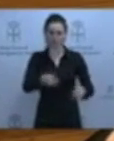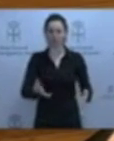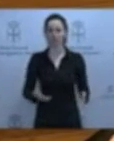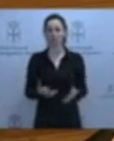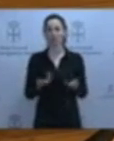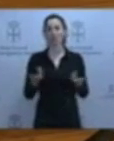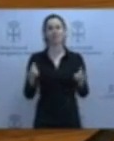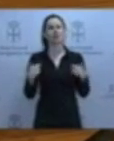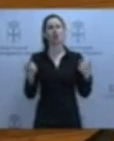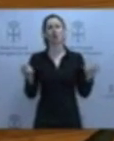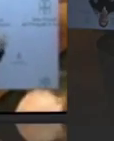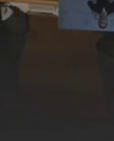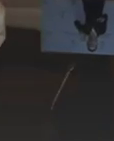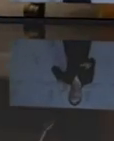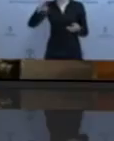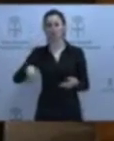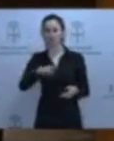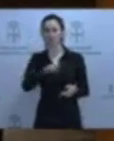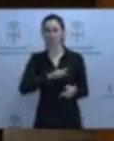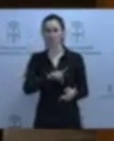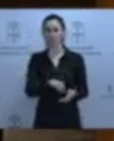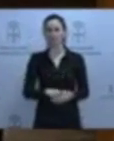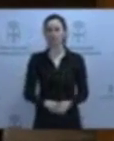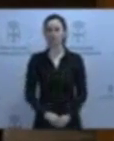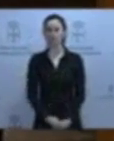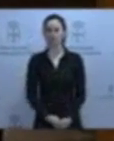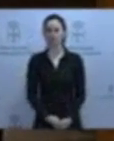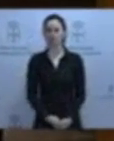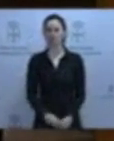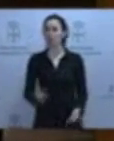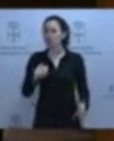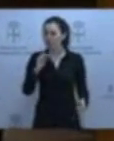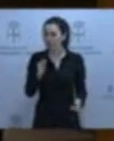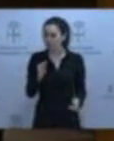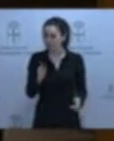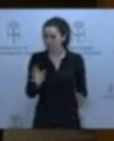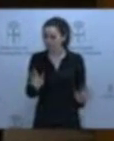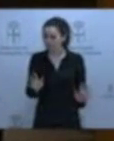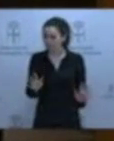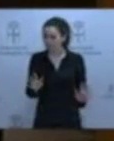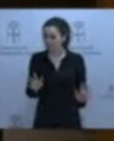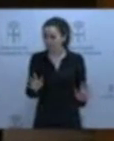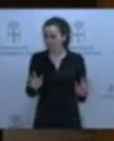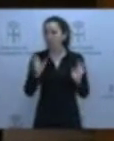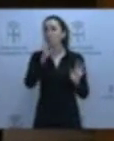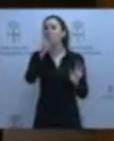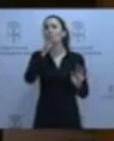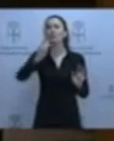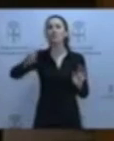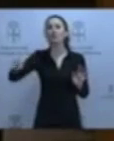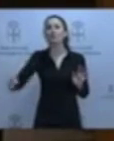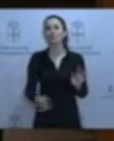no, no lo ha explorado y no pienso hacerlo. Yo preguntaba realmente por los motivos,